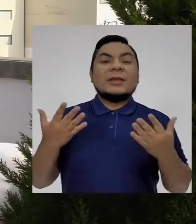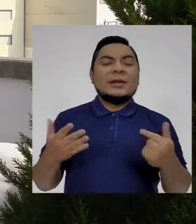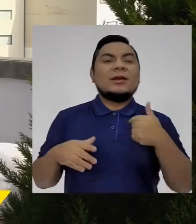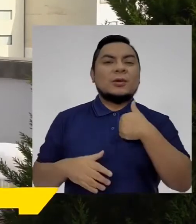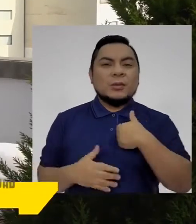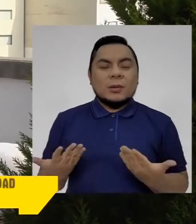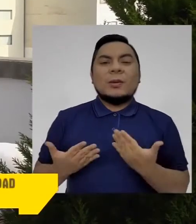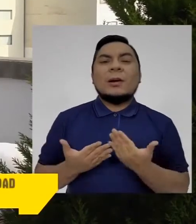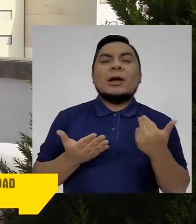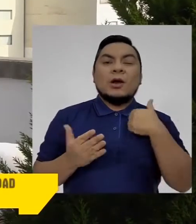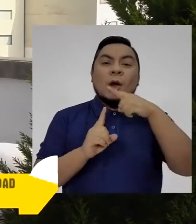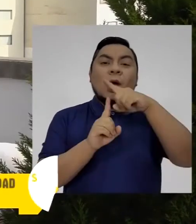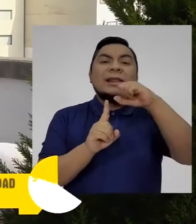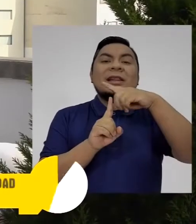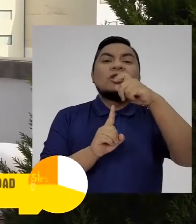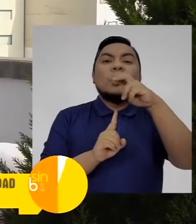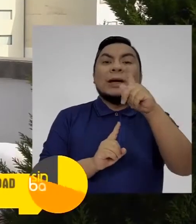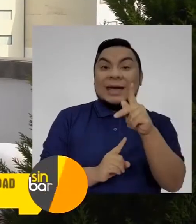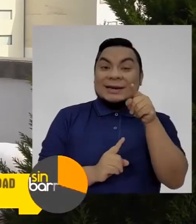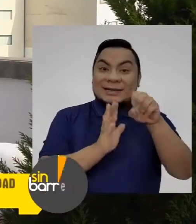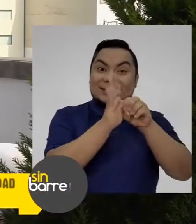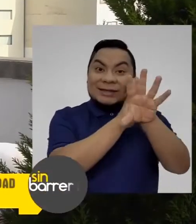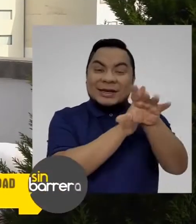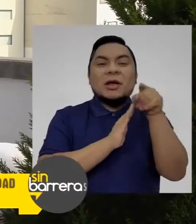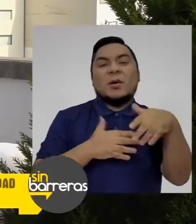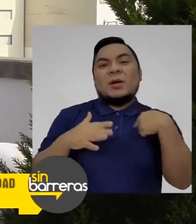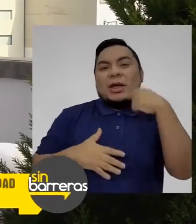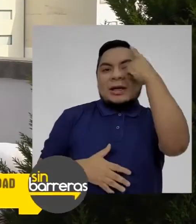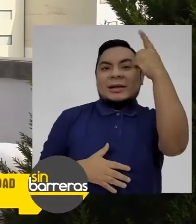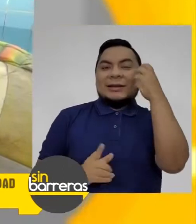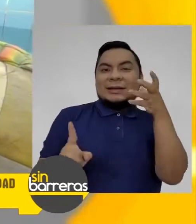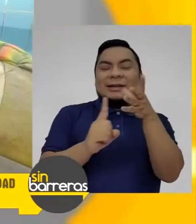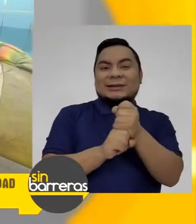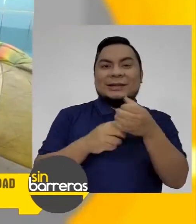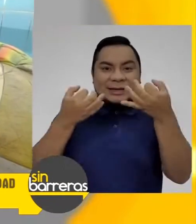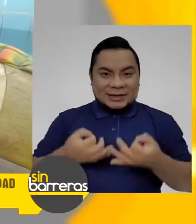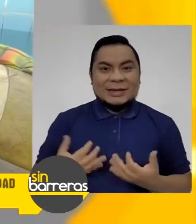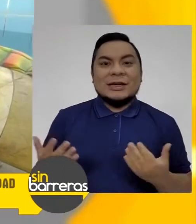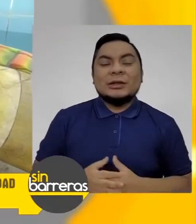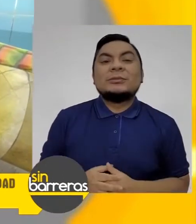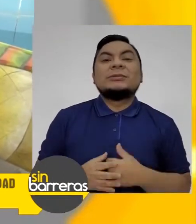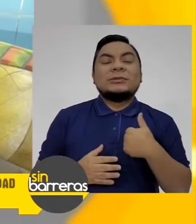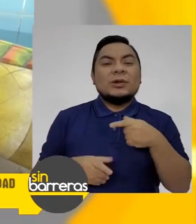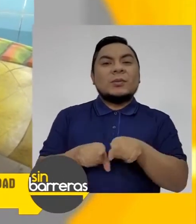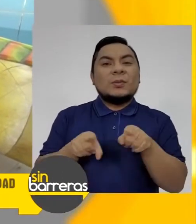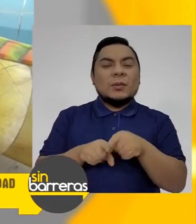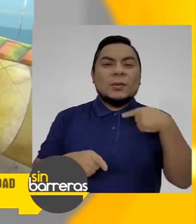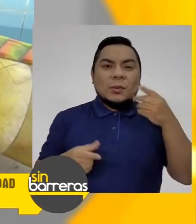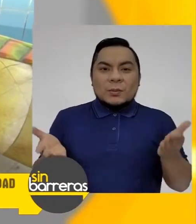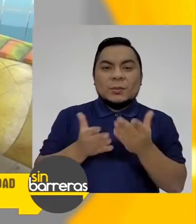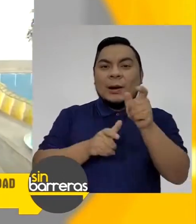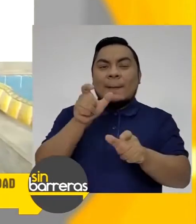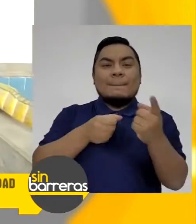Sé como Tito que, bueno, es un sueño hecho de realidad para mí, porque